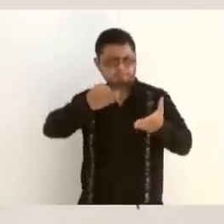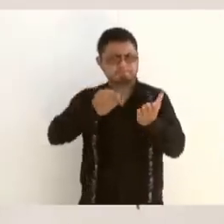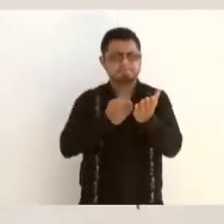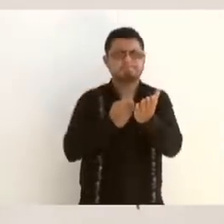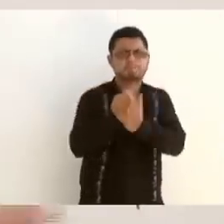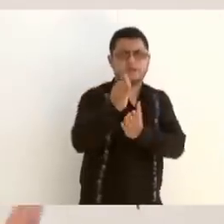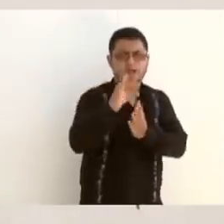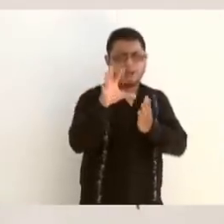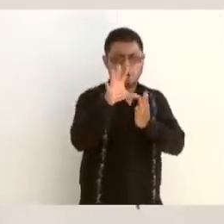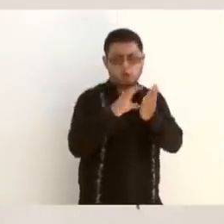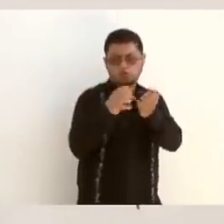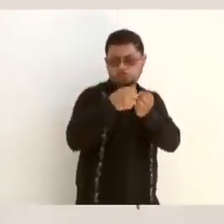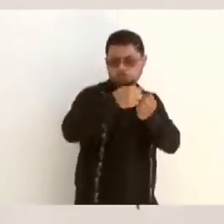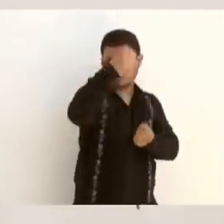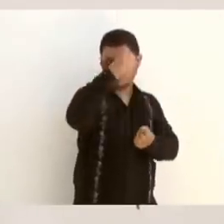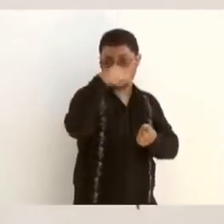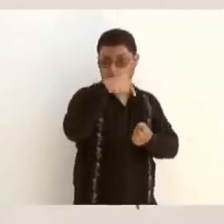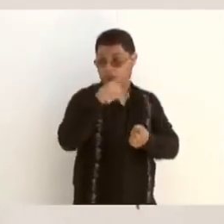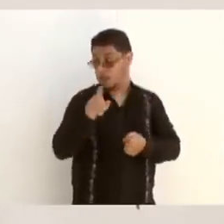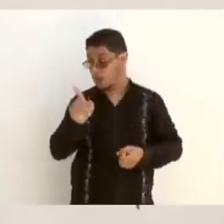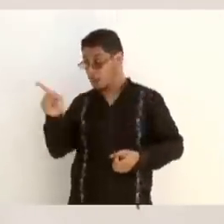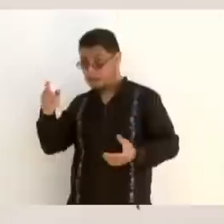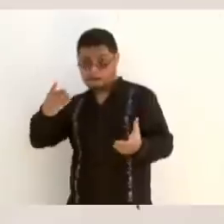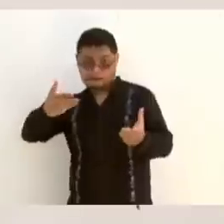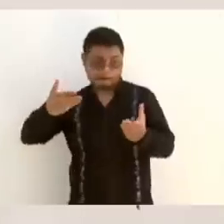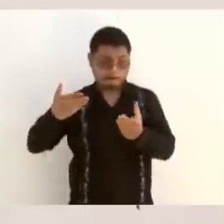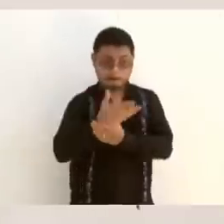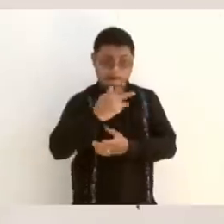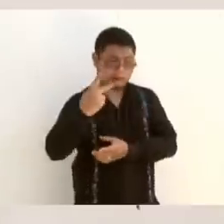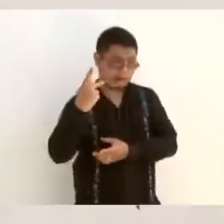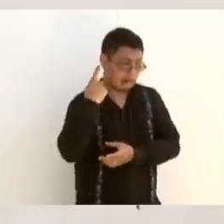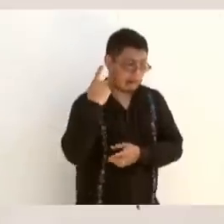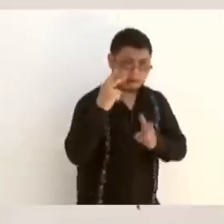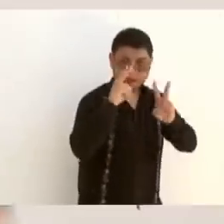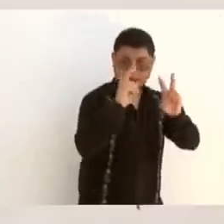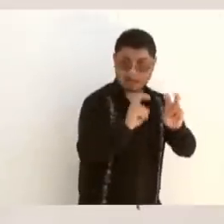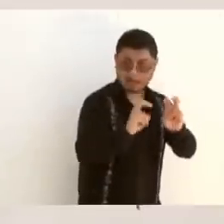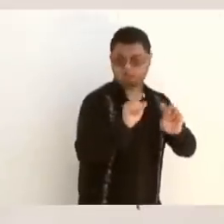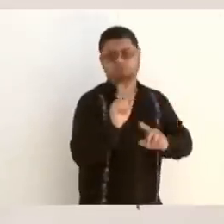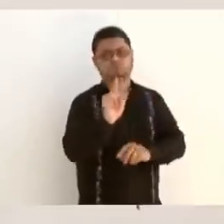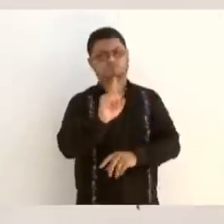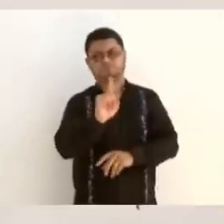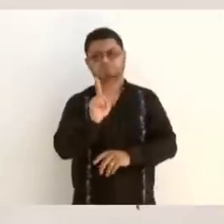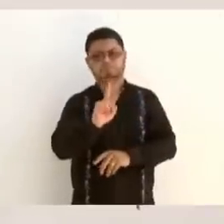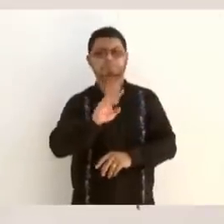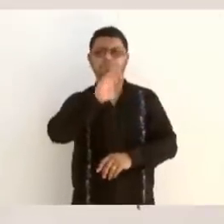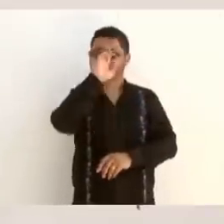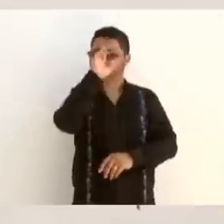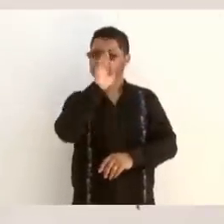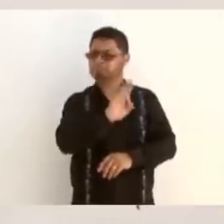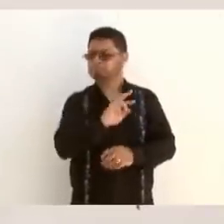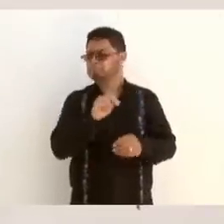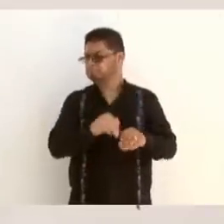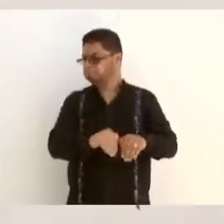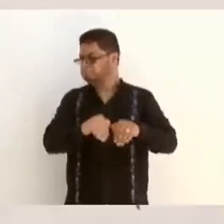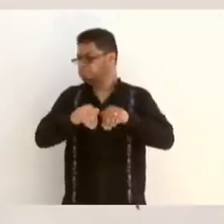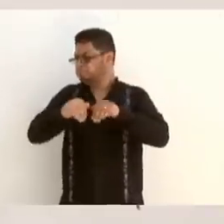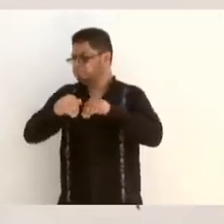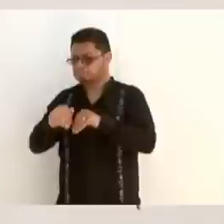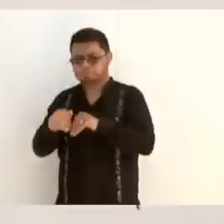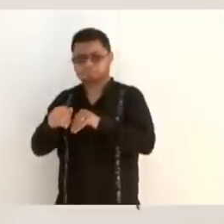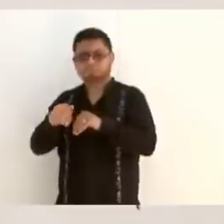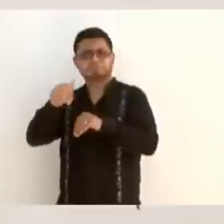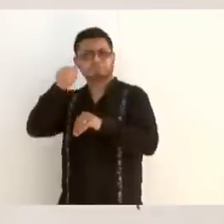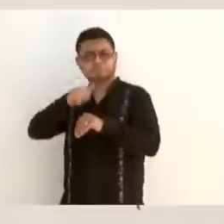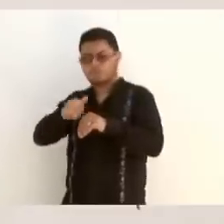no se mete en politiquería, que está dedicado